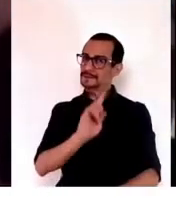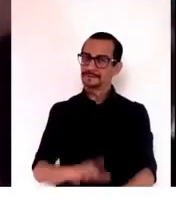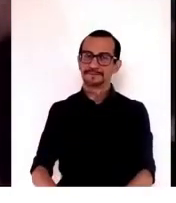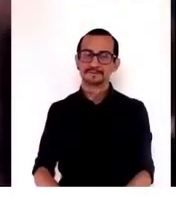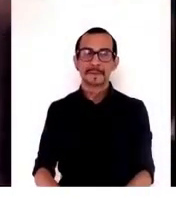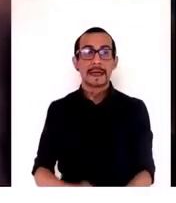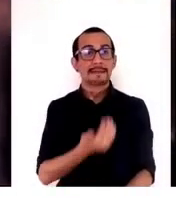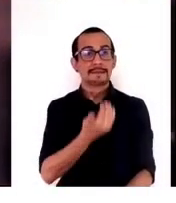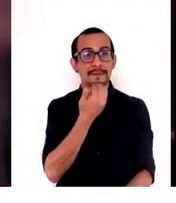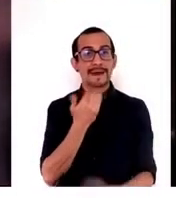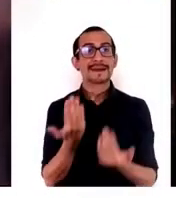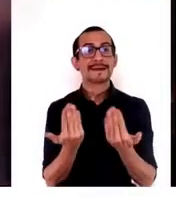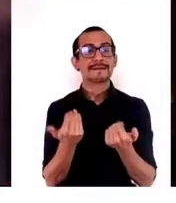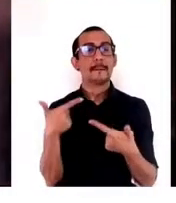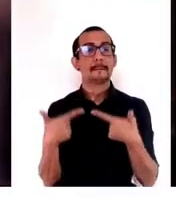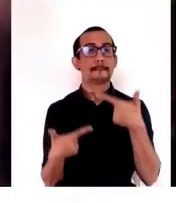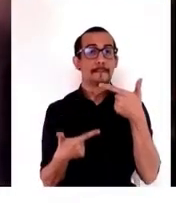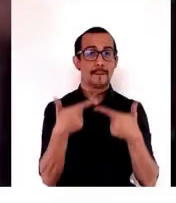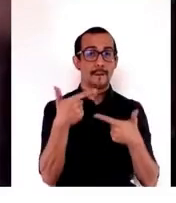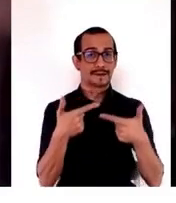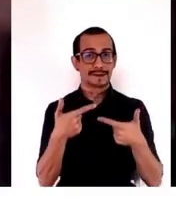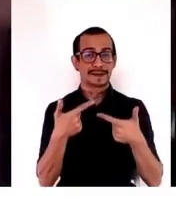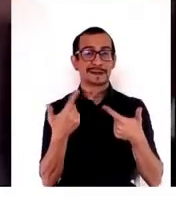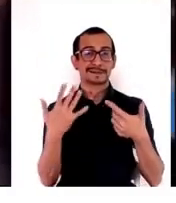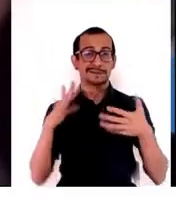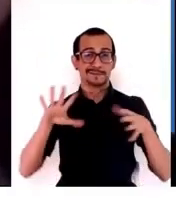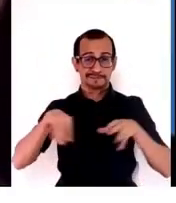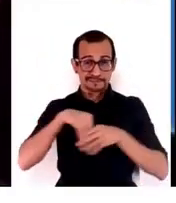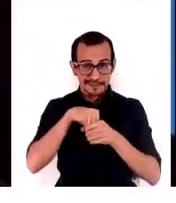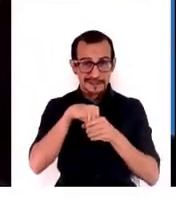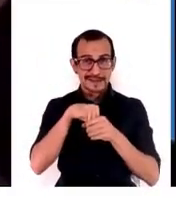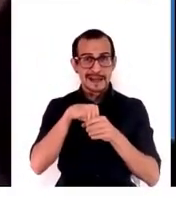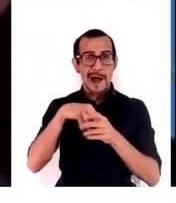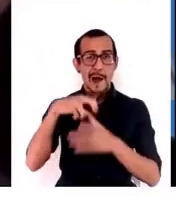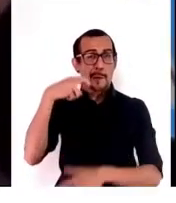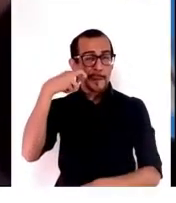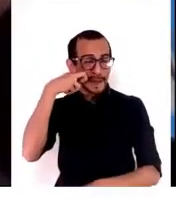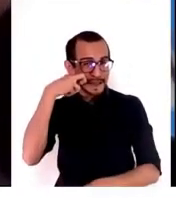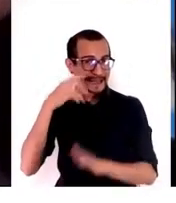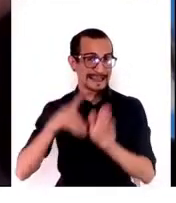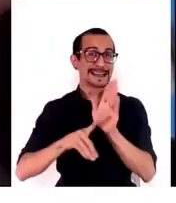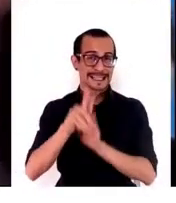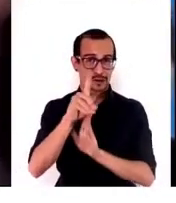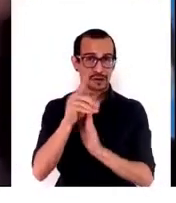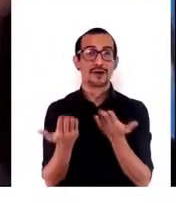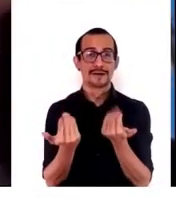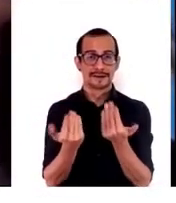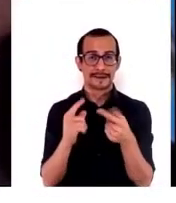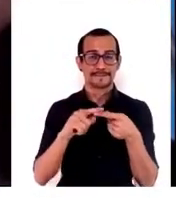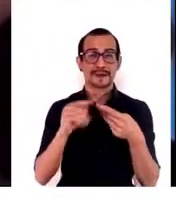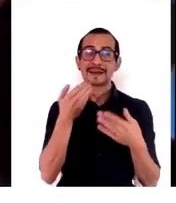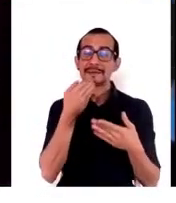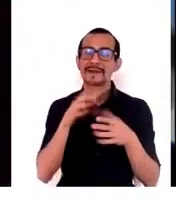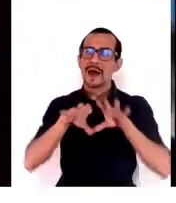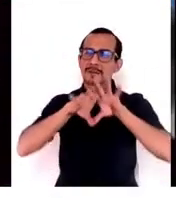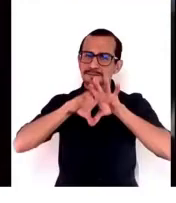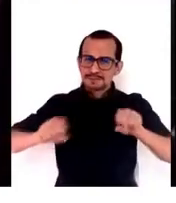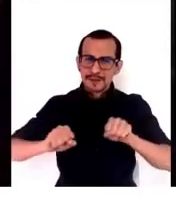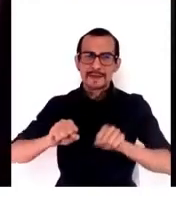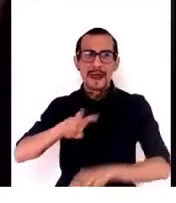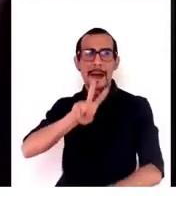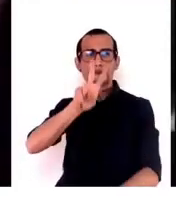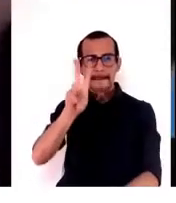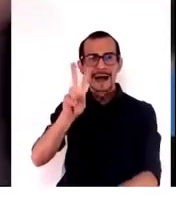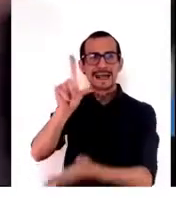Necesitamos políticas integradas, humanitarias y de desarrollo y de consolidación de la paz en